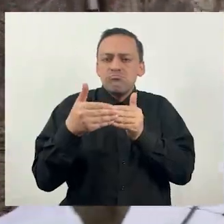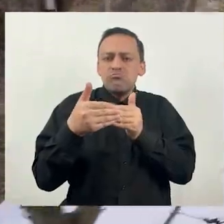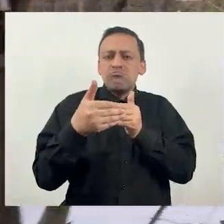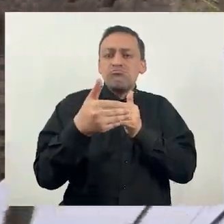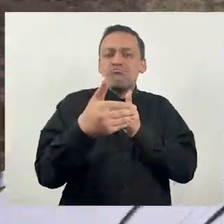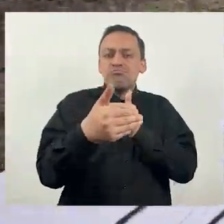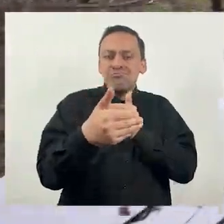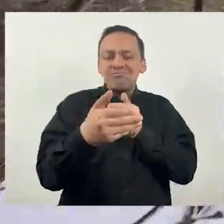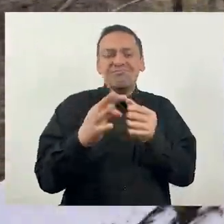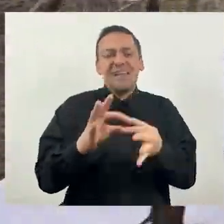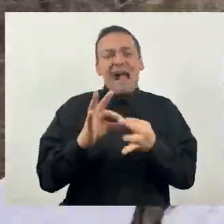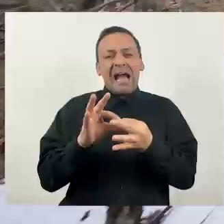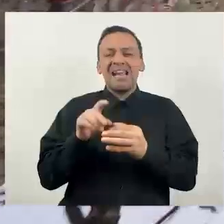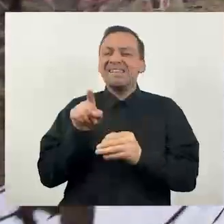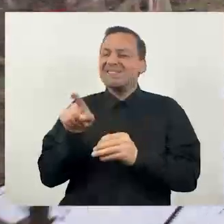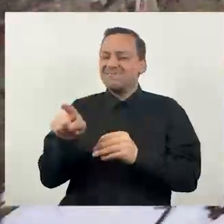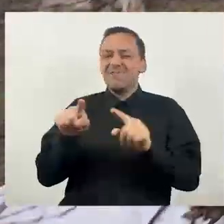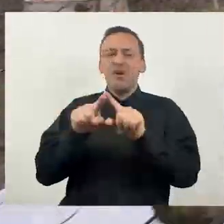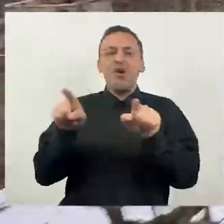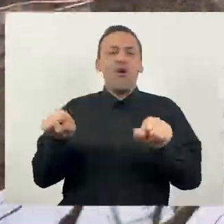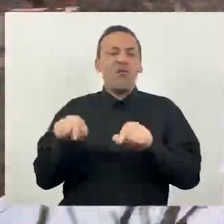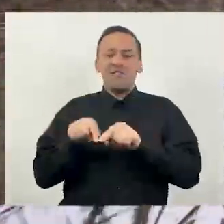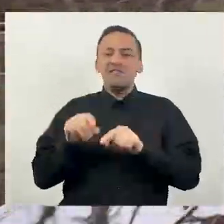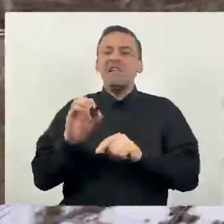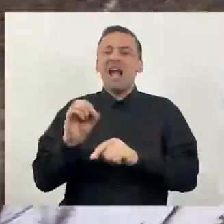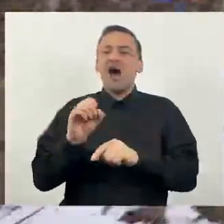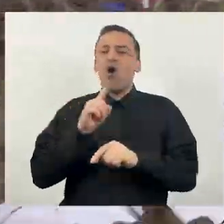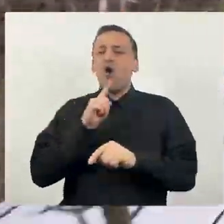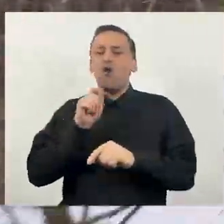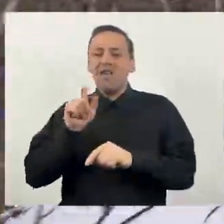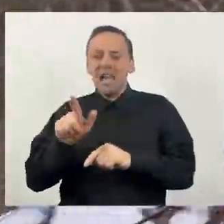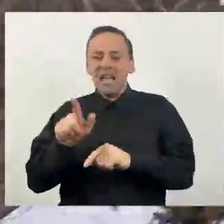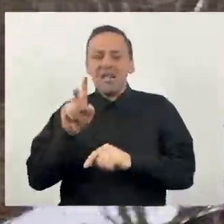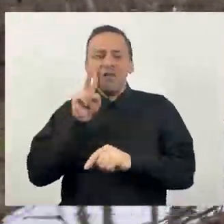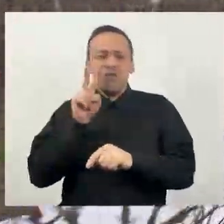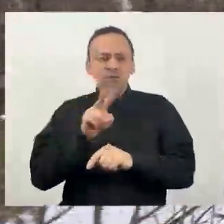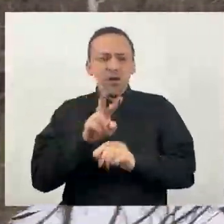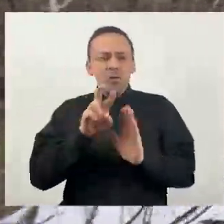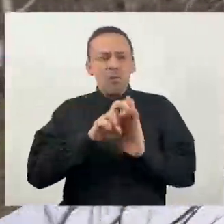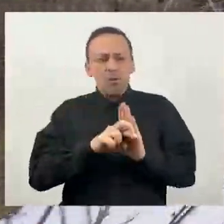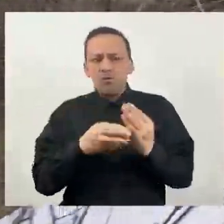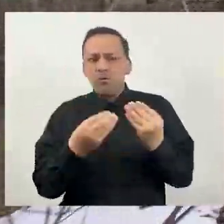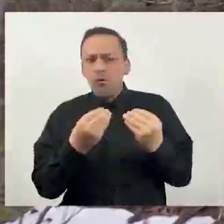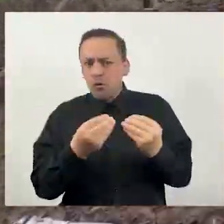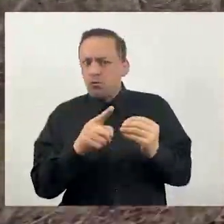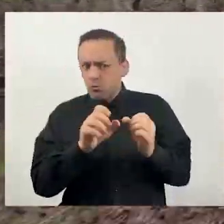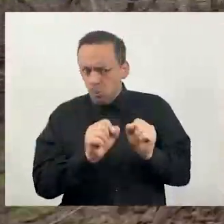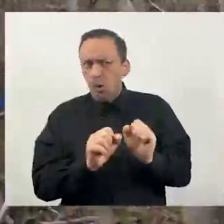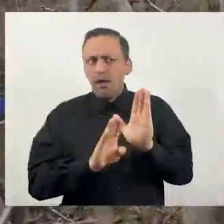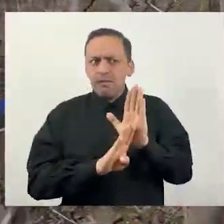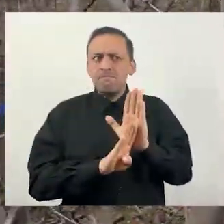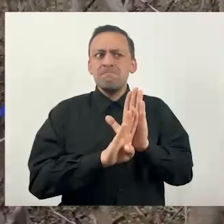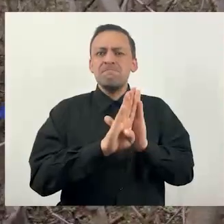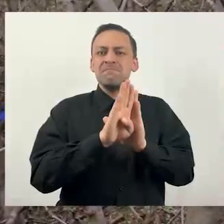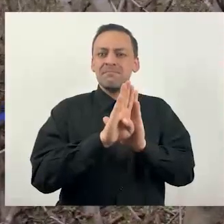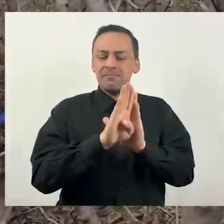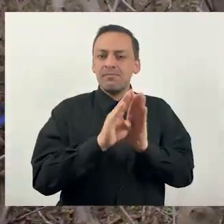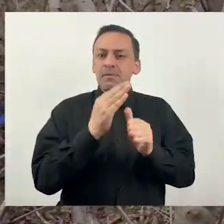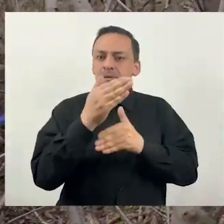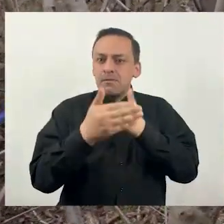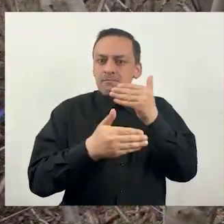se ha desarrollado de ahí en adelante ha sido gracias a la Oficina de Transferencia y Licenciamiento, porque fueron ellos que detectaron en este proyecto un potencial